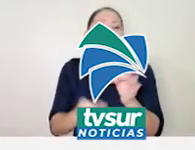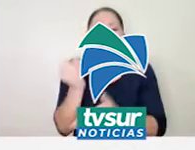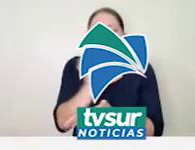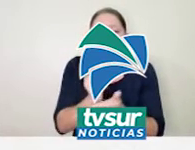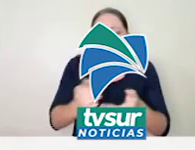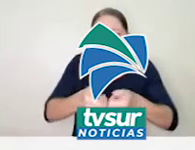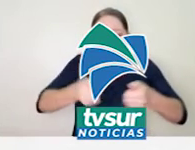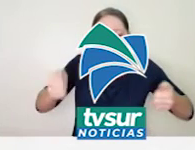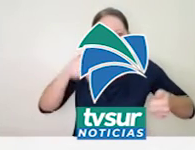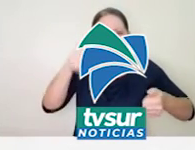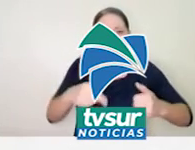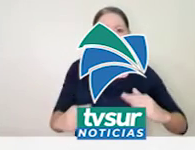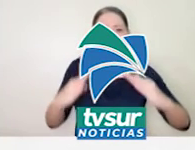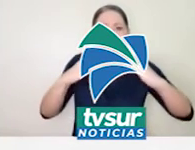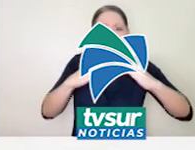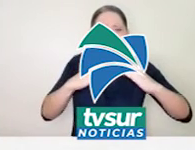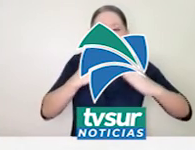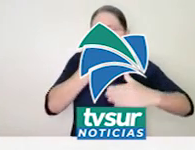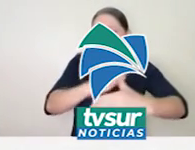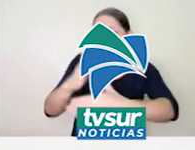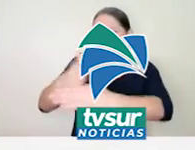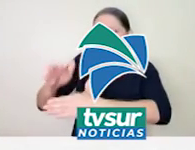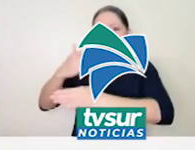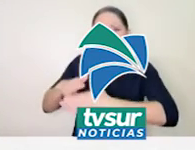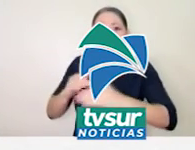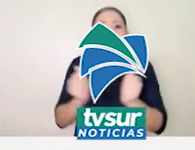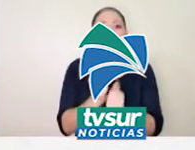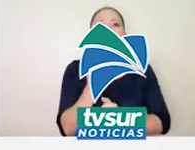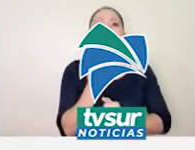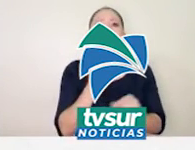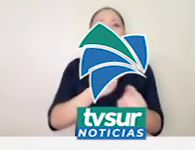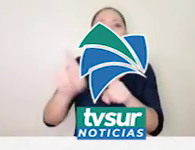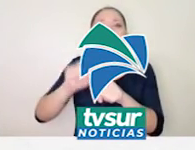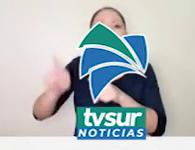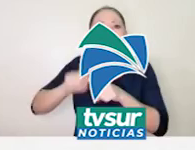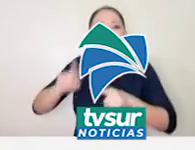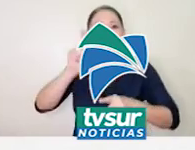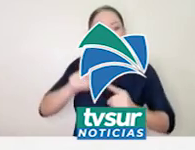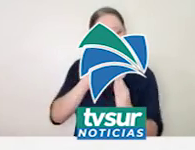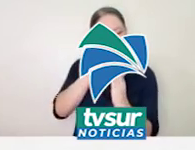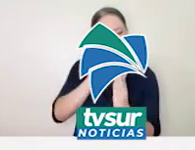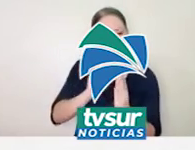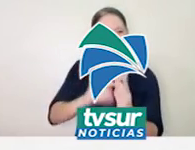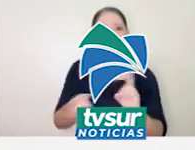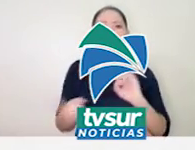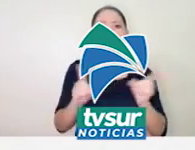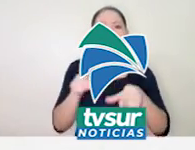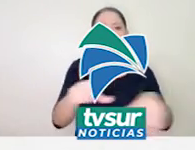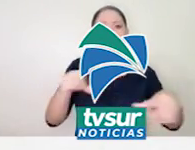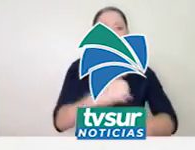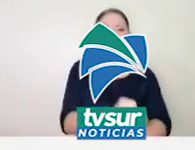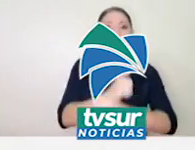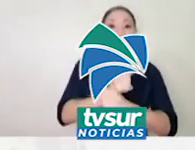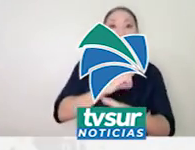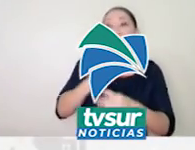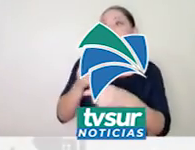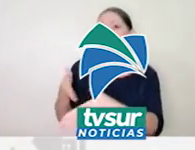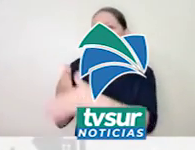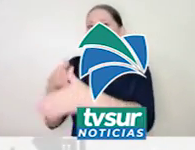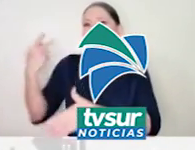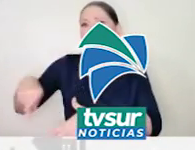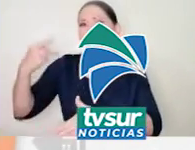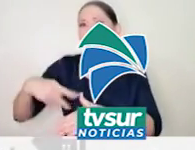.simulacro.cr para preparar su plan de emergencia y llenar el formulario para hacer su reporte del